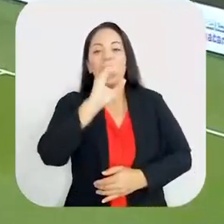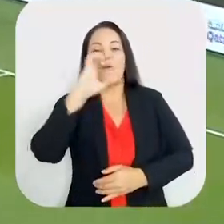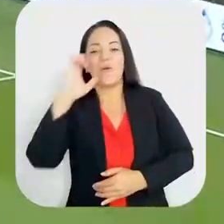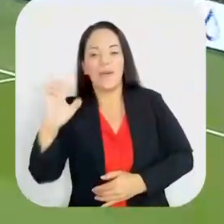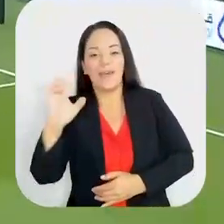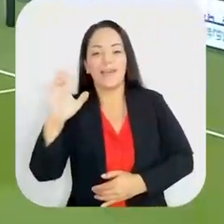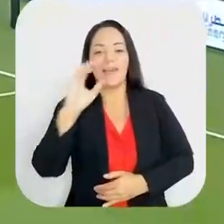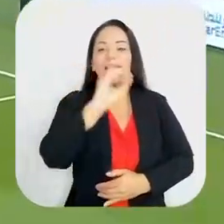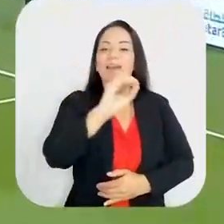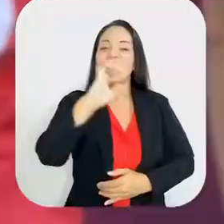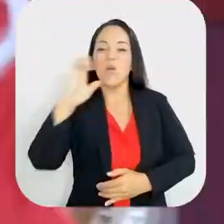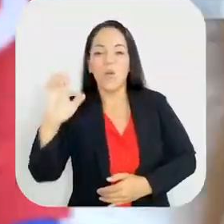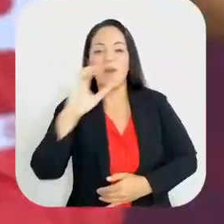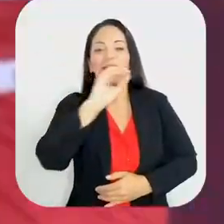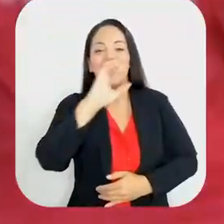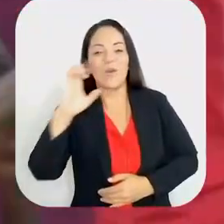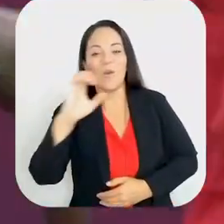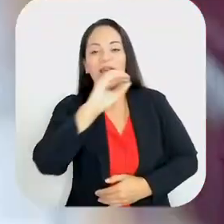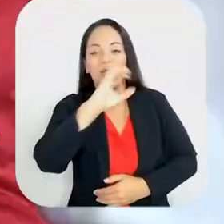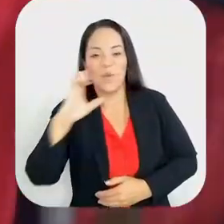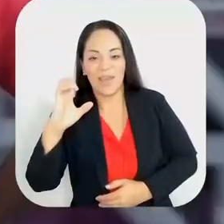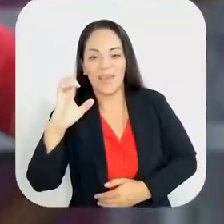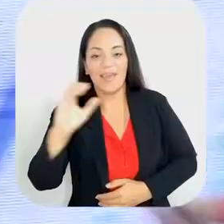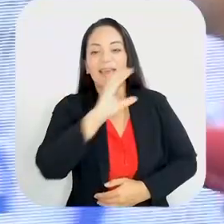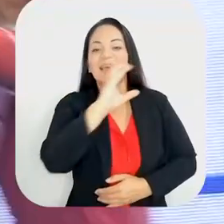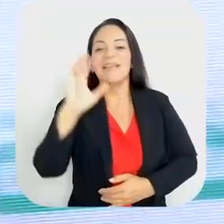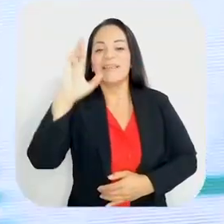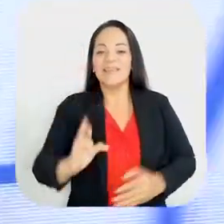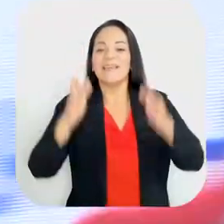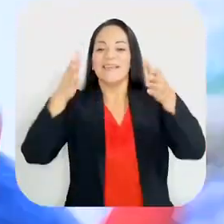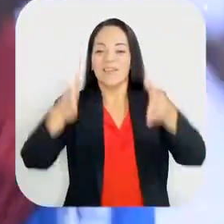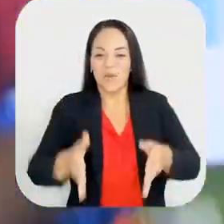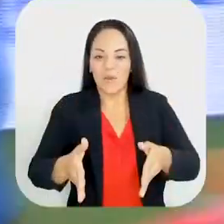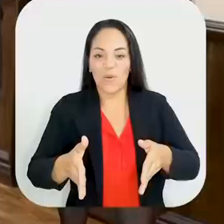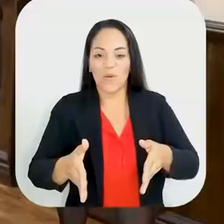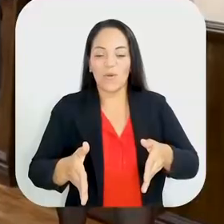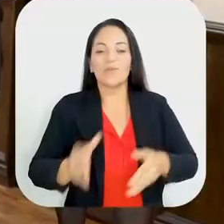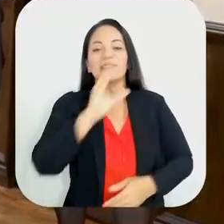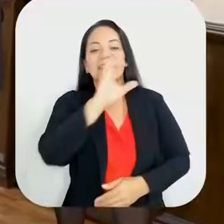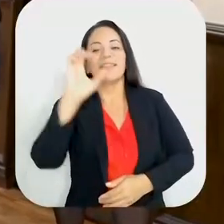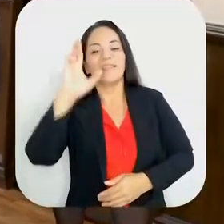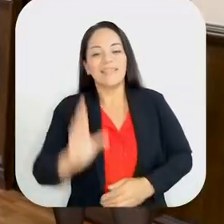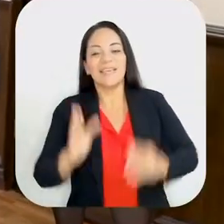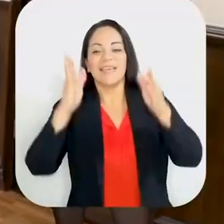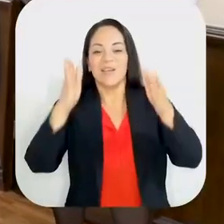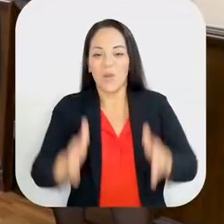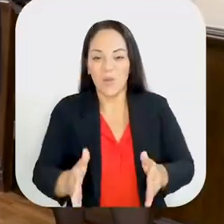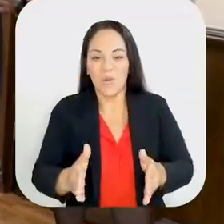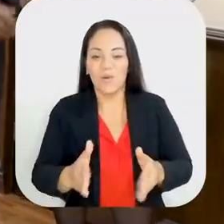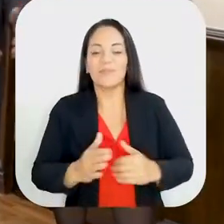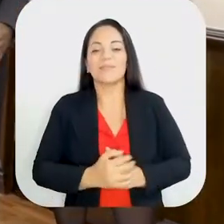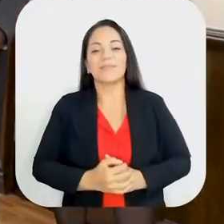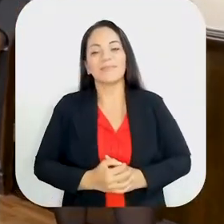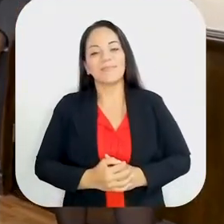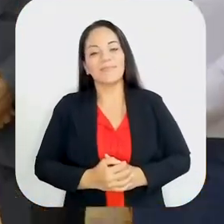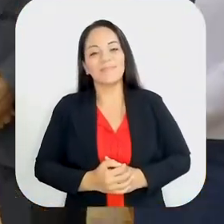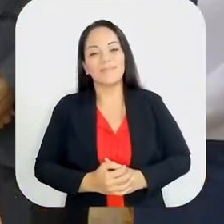¡Oe, oe, oe, oe! ¡Ticos, ticos!